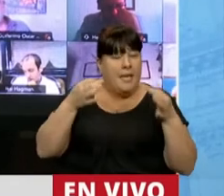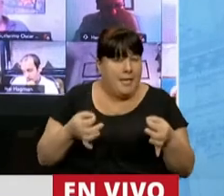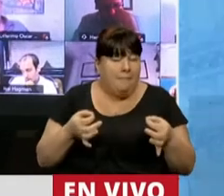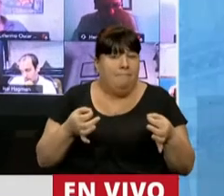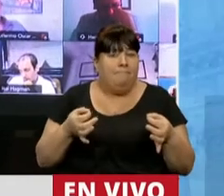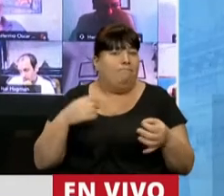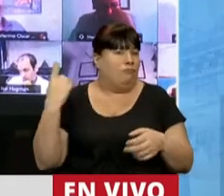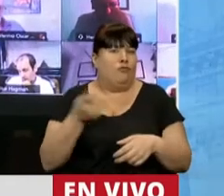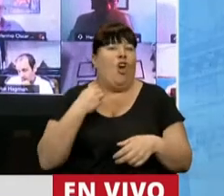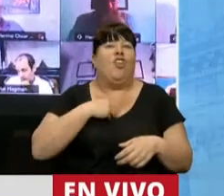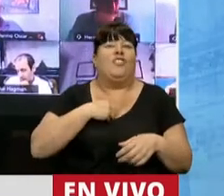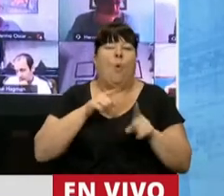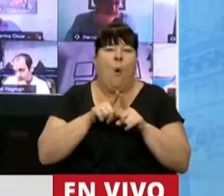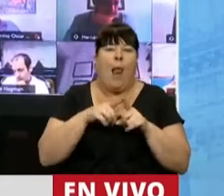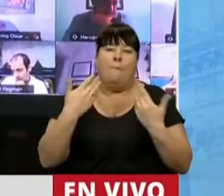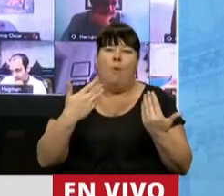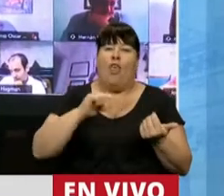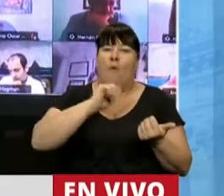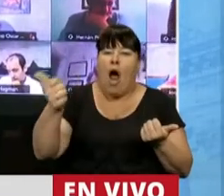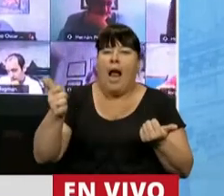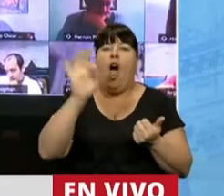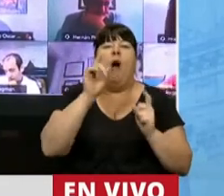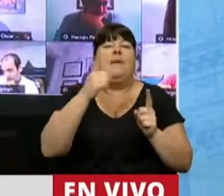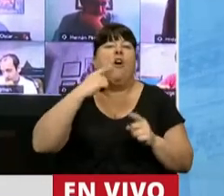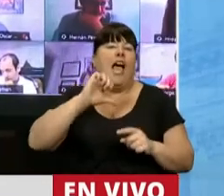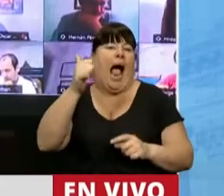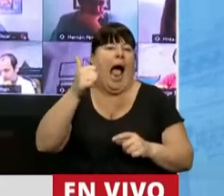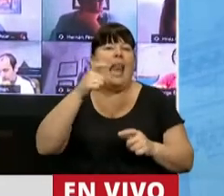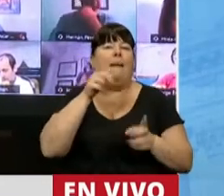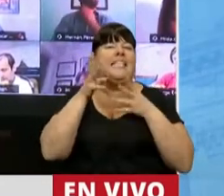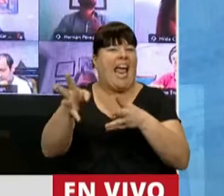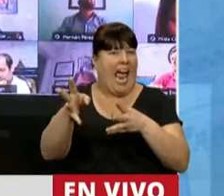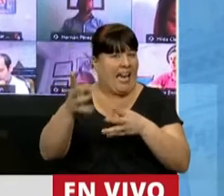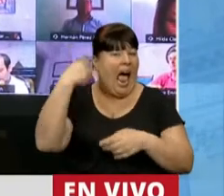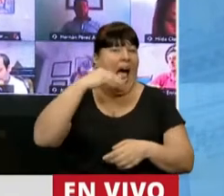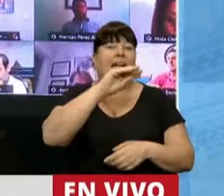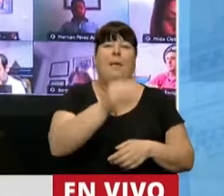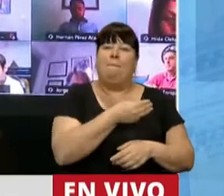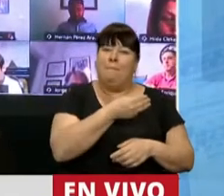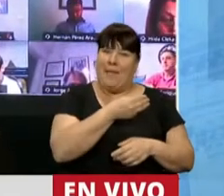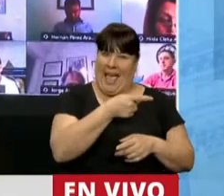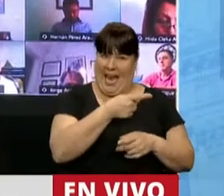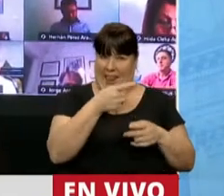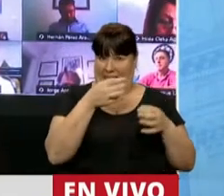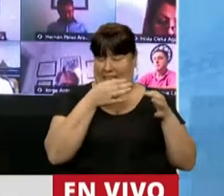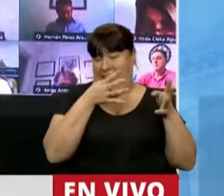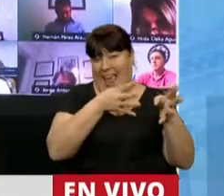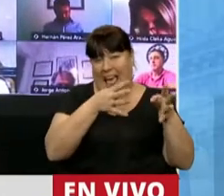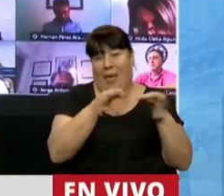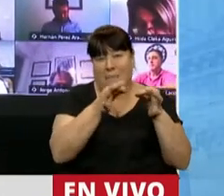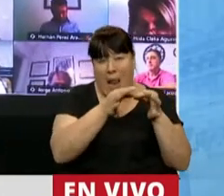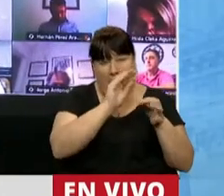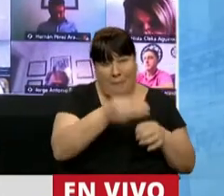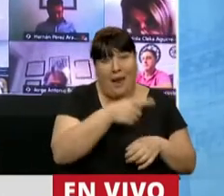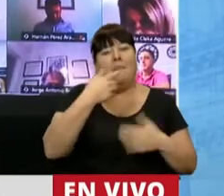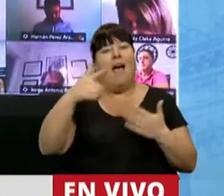todos sentimos que pudimos ganar, o que ese día habíamos ganado una guerra, que habíamos perdido una guerra inútil, como fue